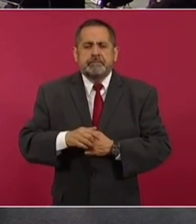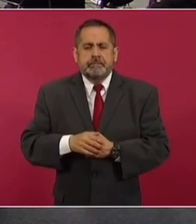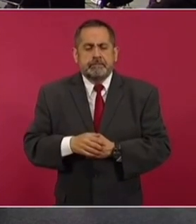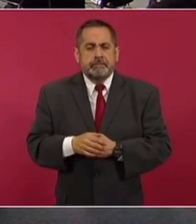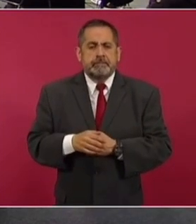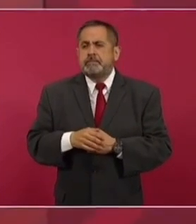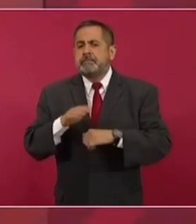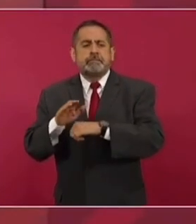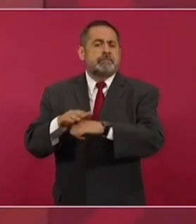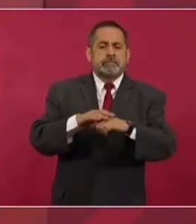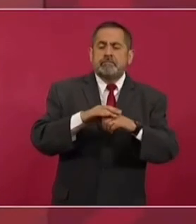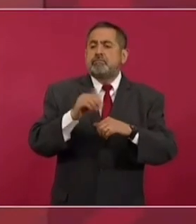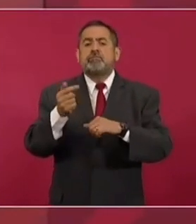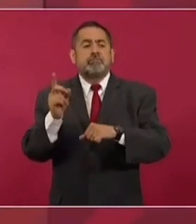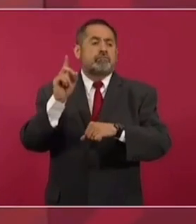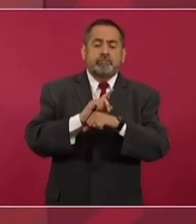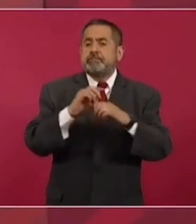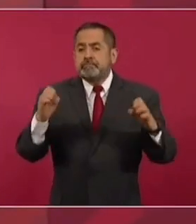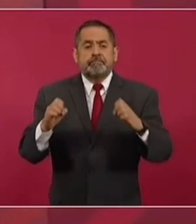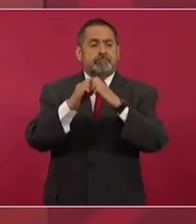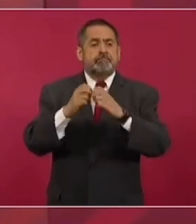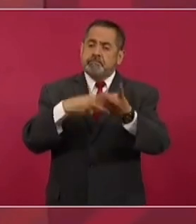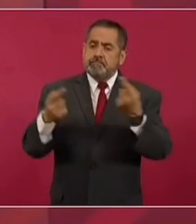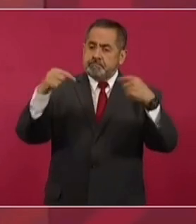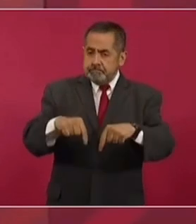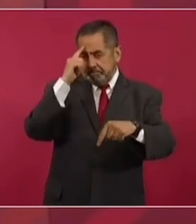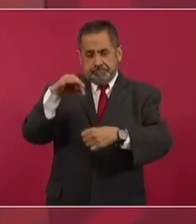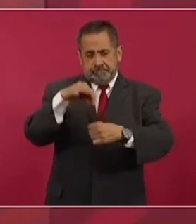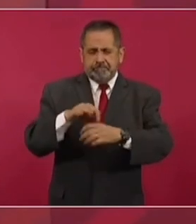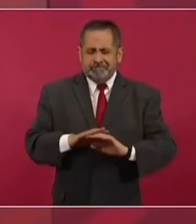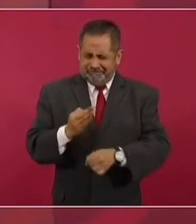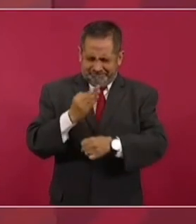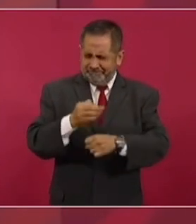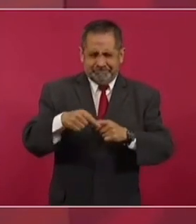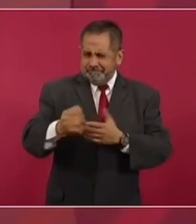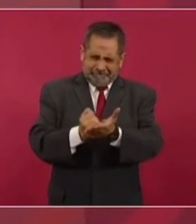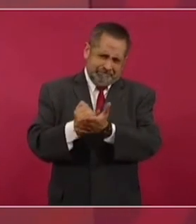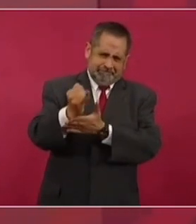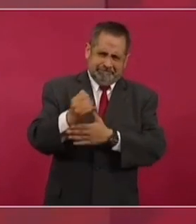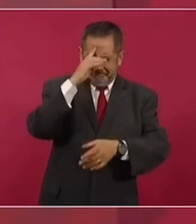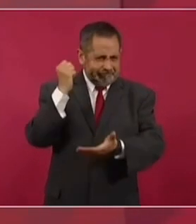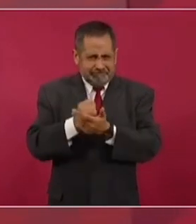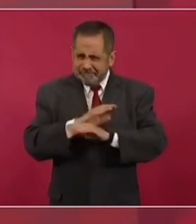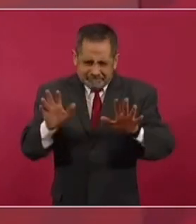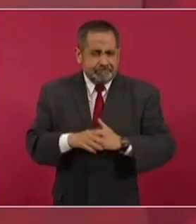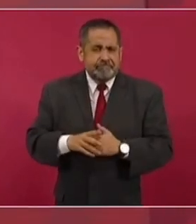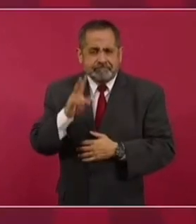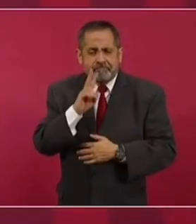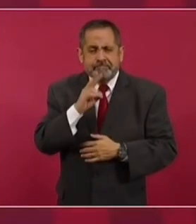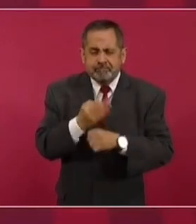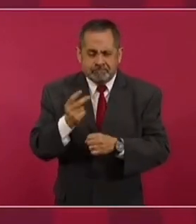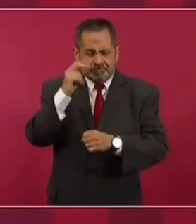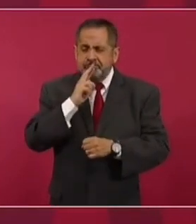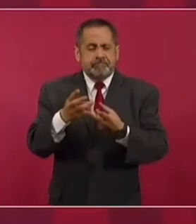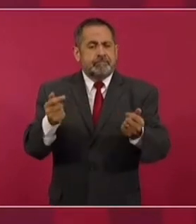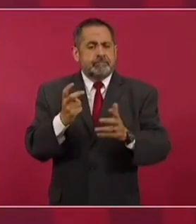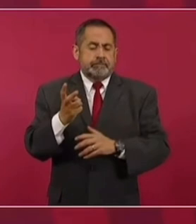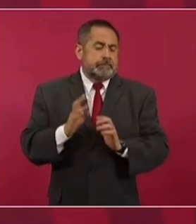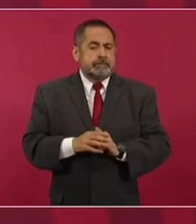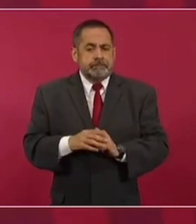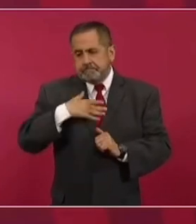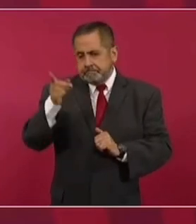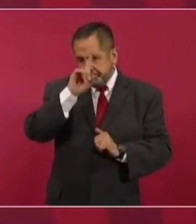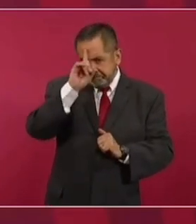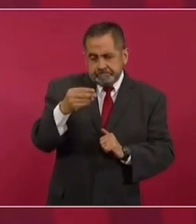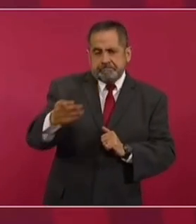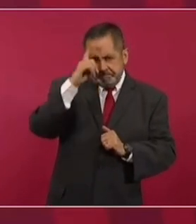no se convoque a un extraordinario, que sea, bueno, ya, hace falta que se resuelva. Esa es una